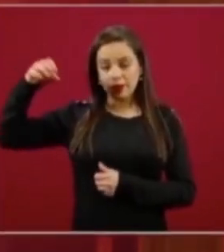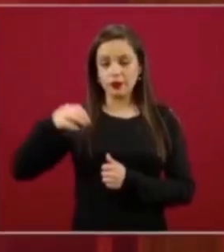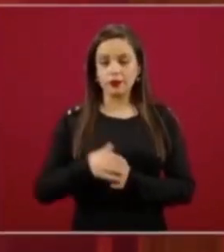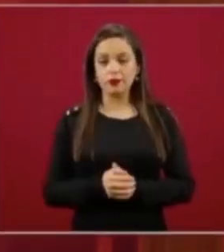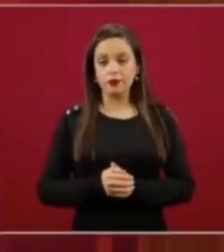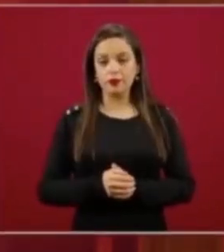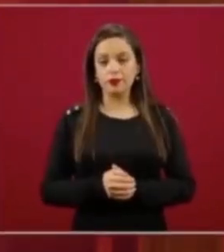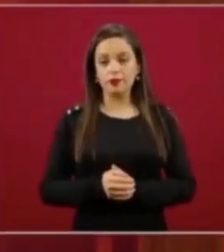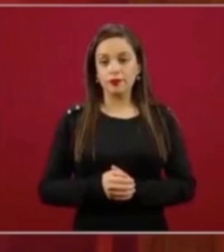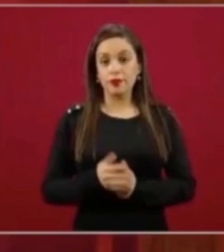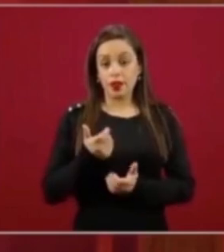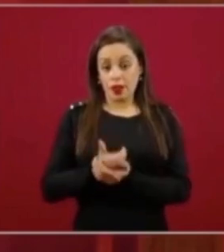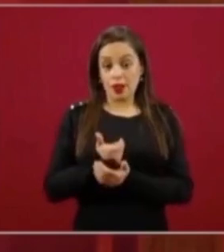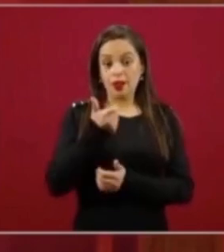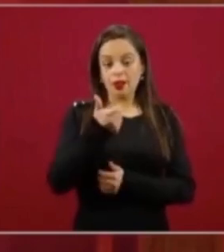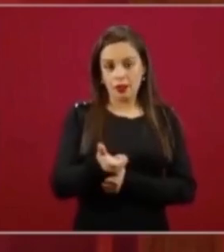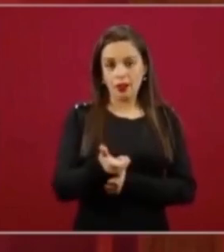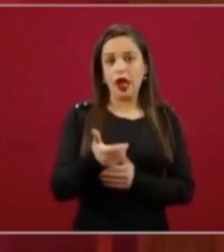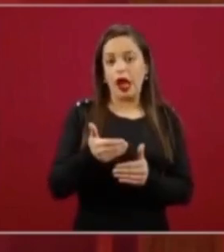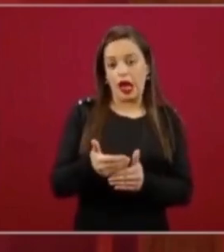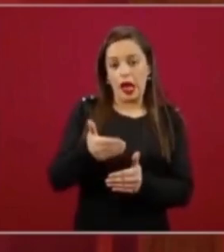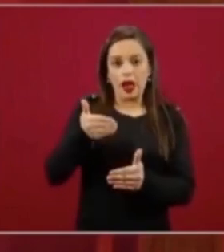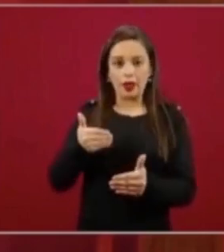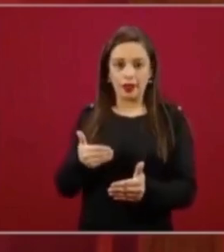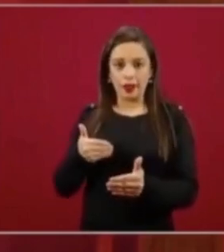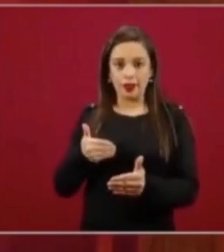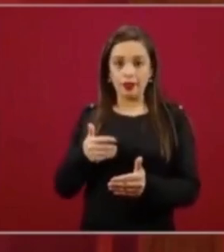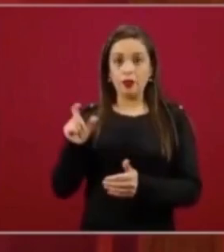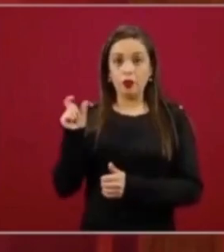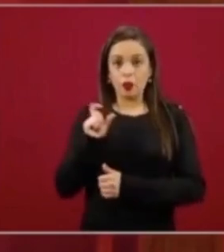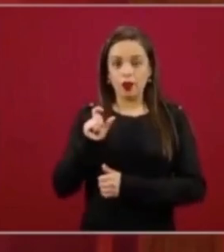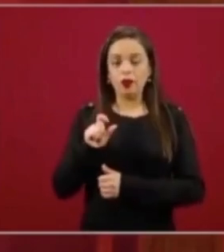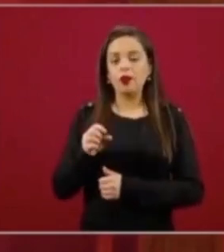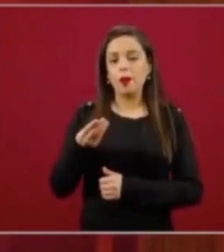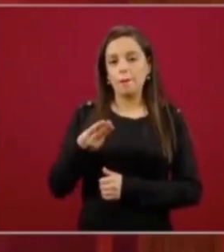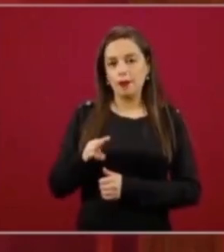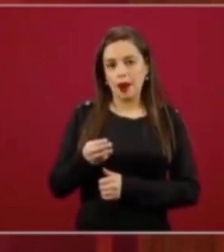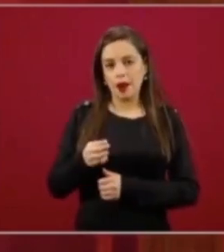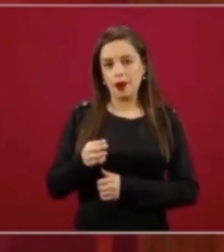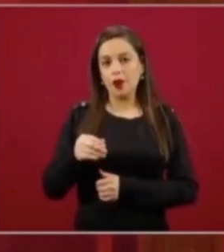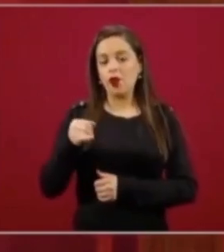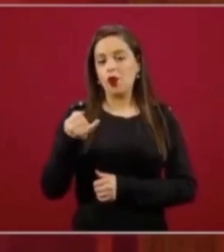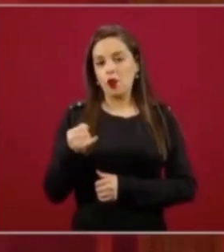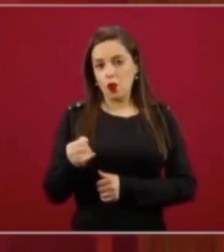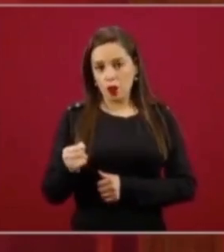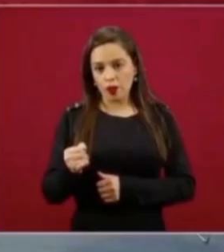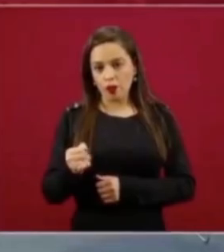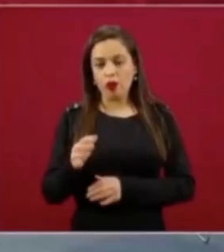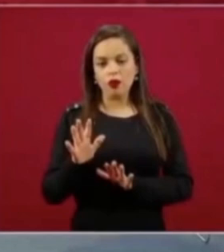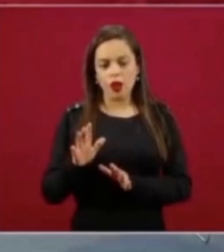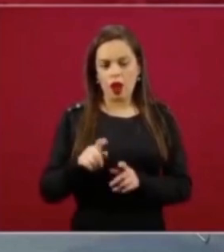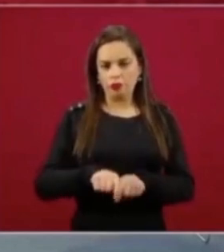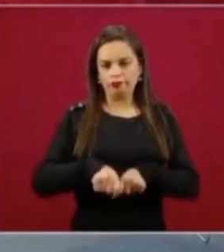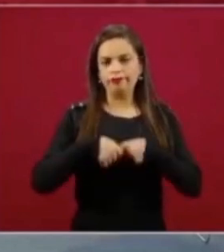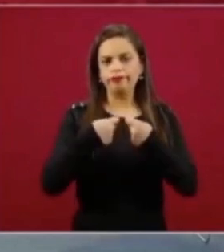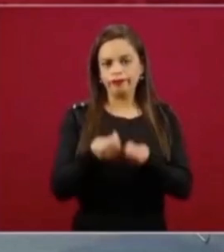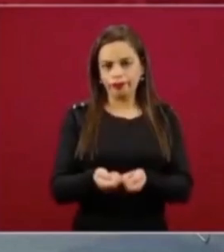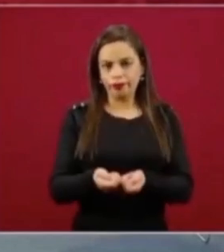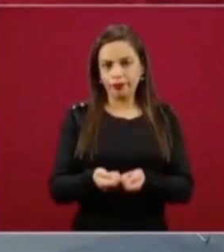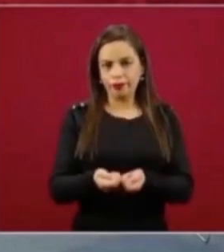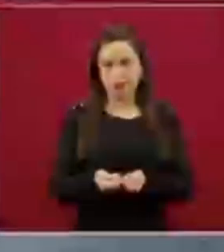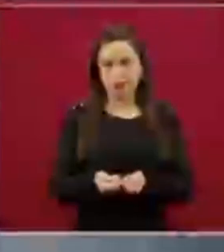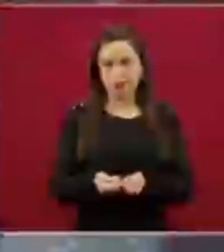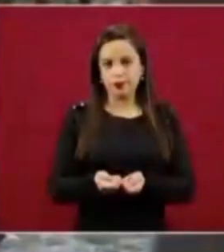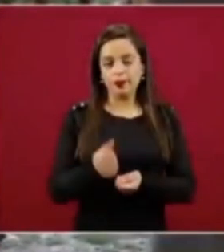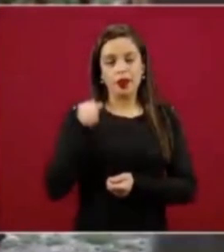la entrega de los recursos de mayo y junio y se entregaron los de manera regular de abril